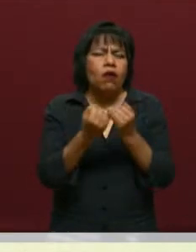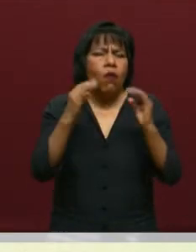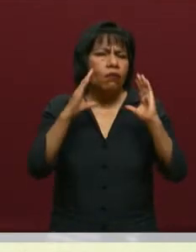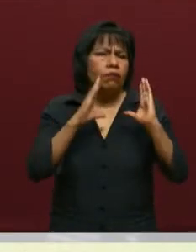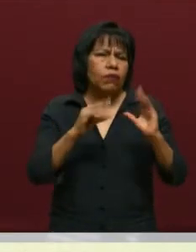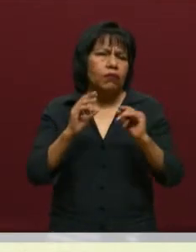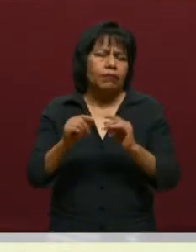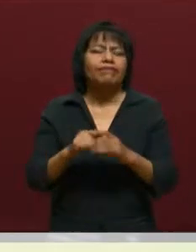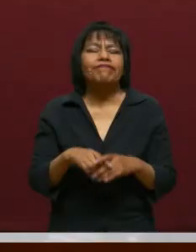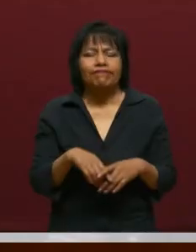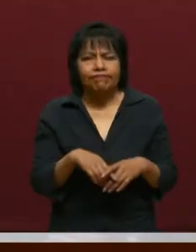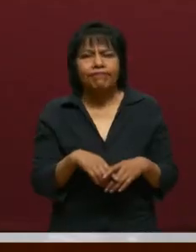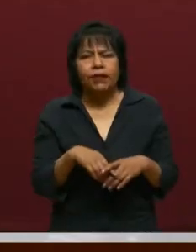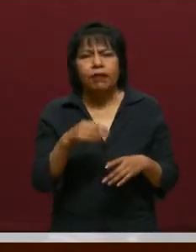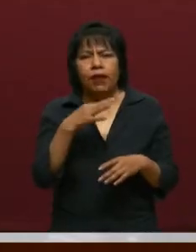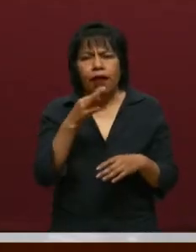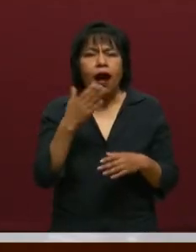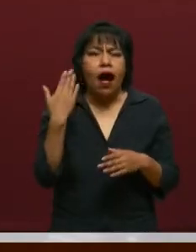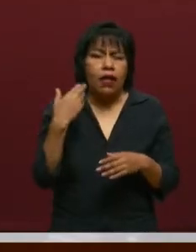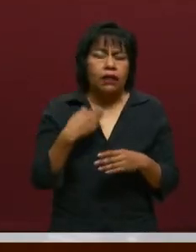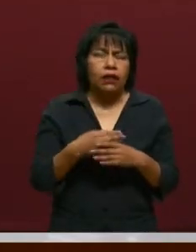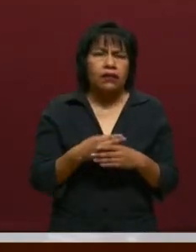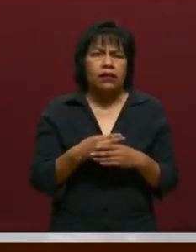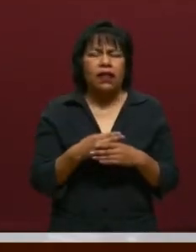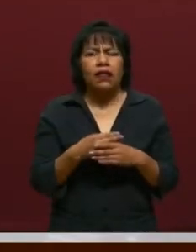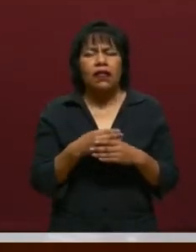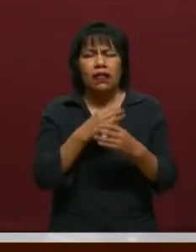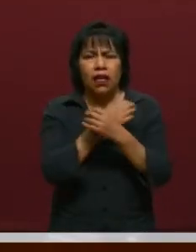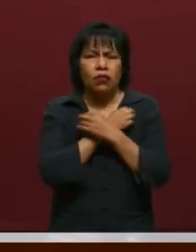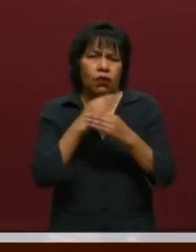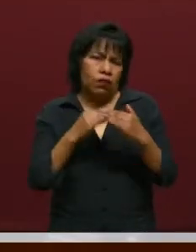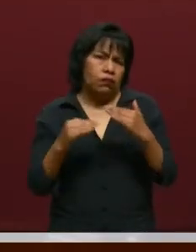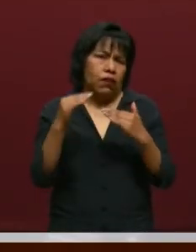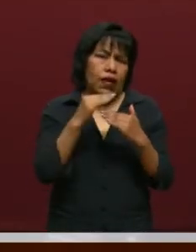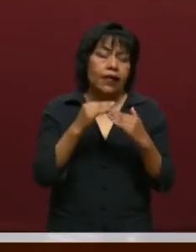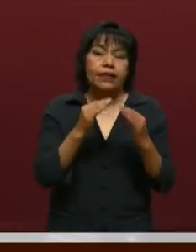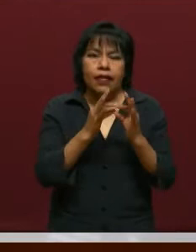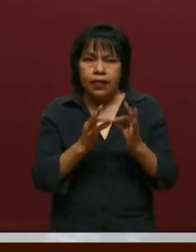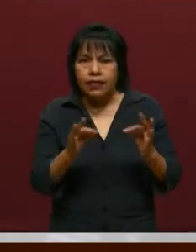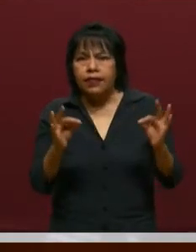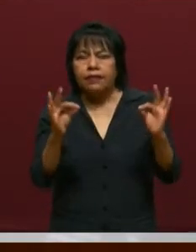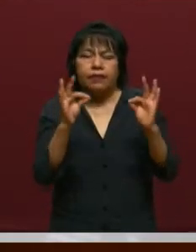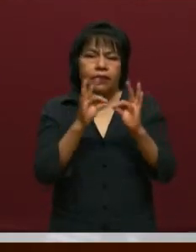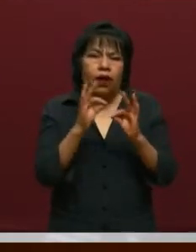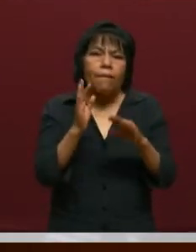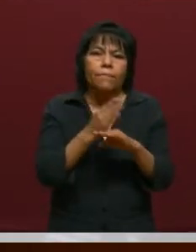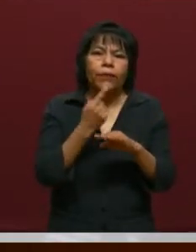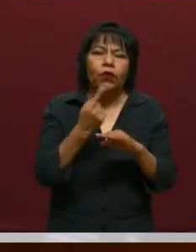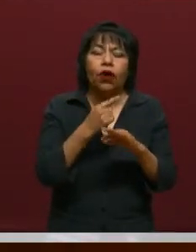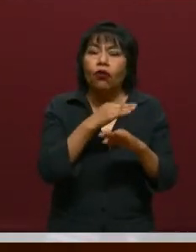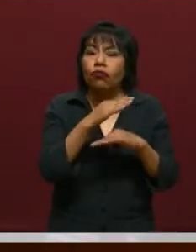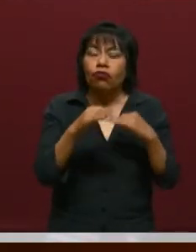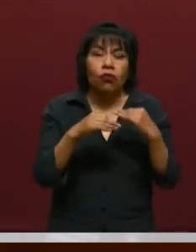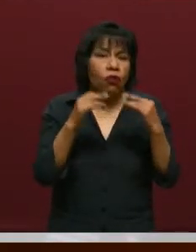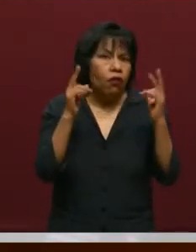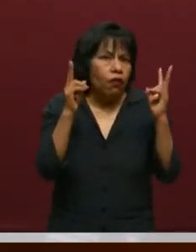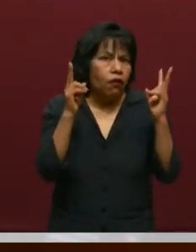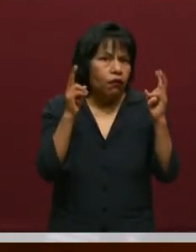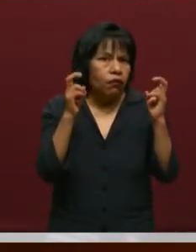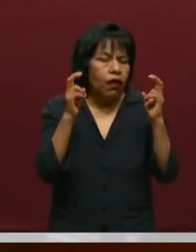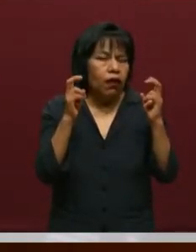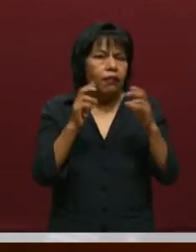rato comentábamos, bueno, educación superior en Puebla es muy importante, en educación superior tenemos todo el tema de